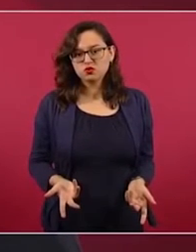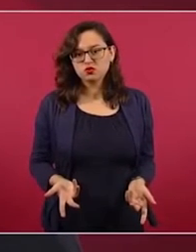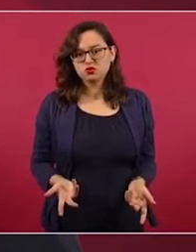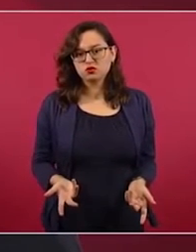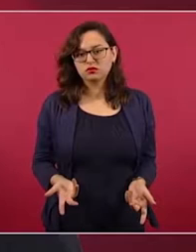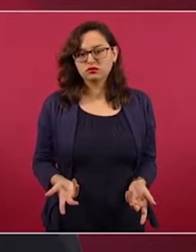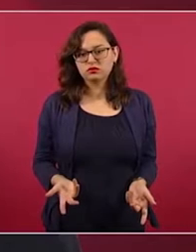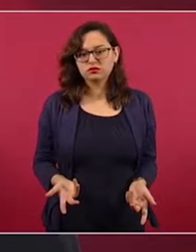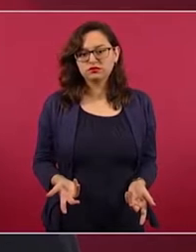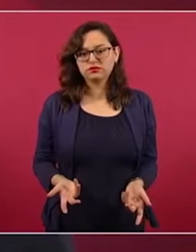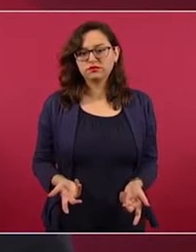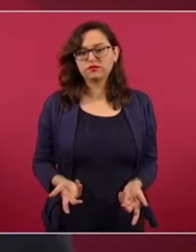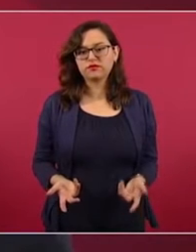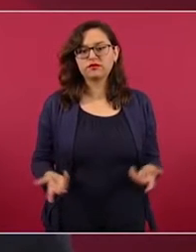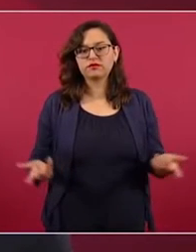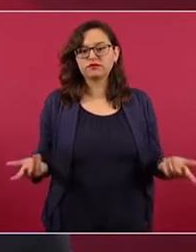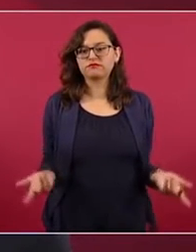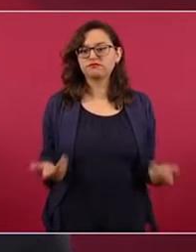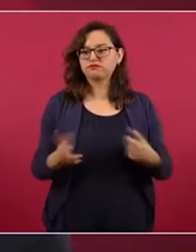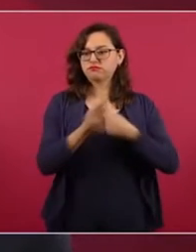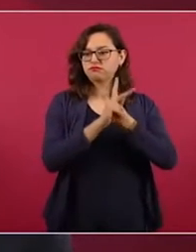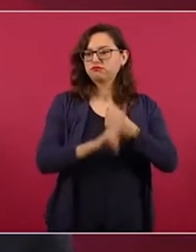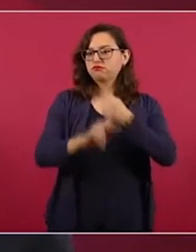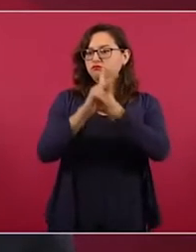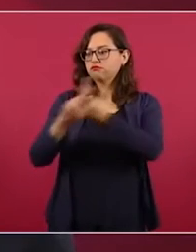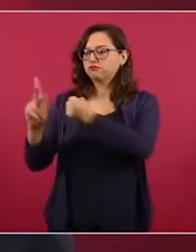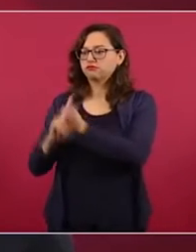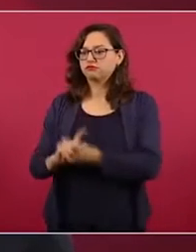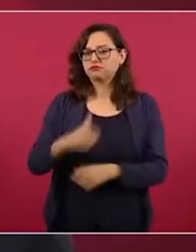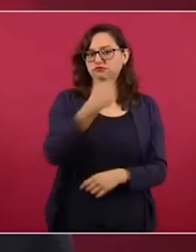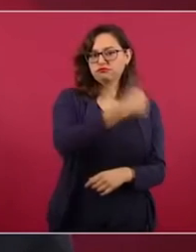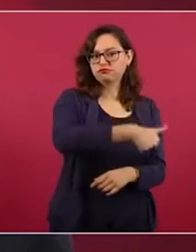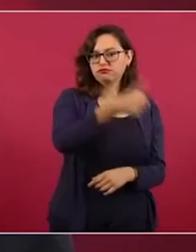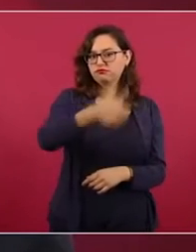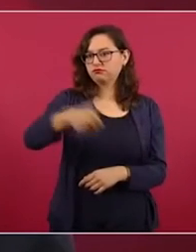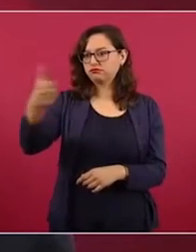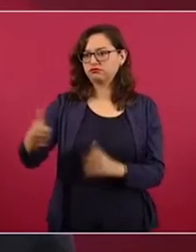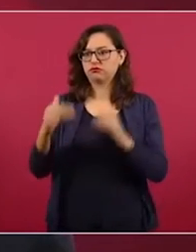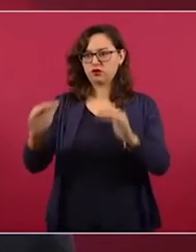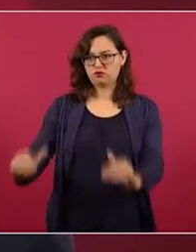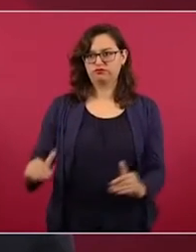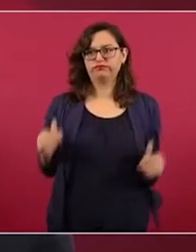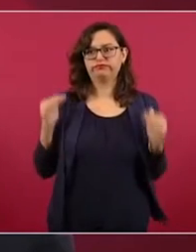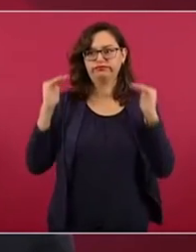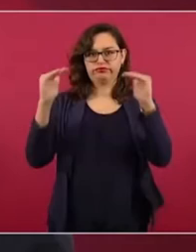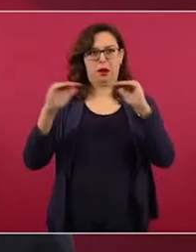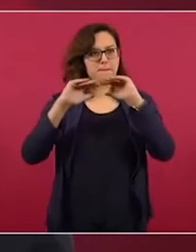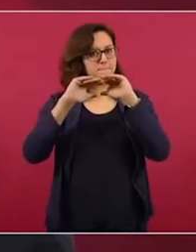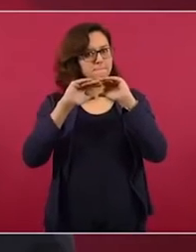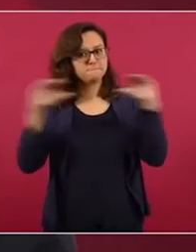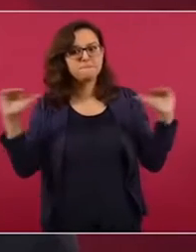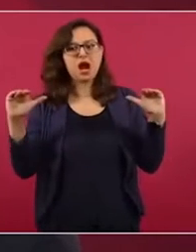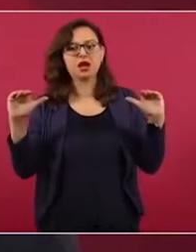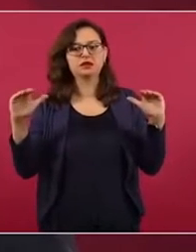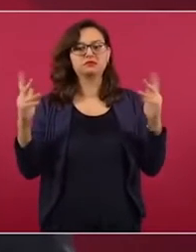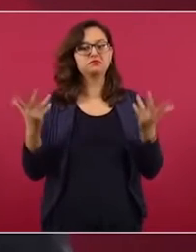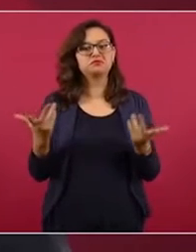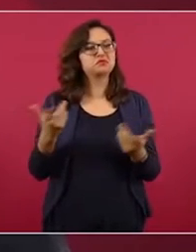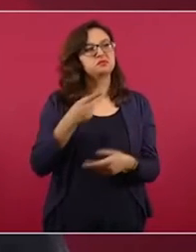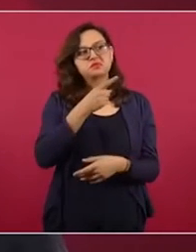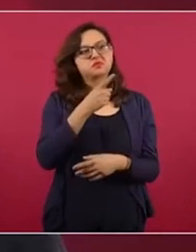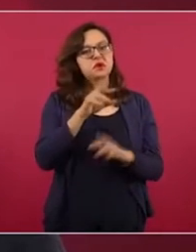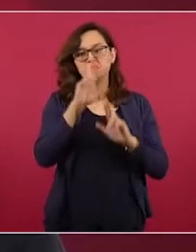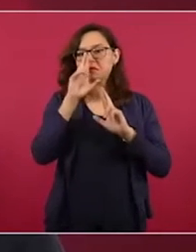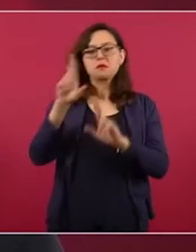el no respetar la soberanía de los países, la independencia